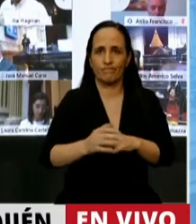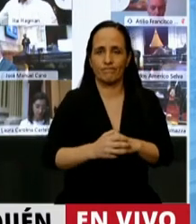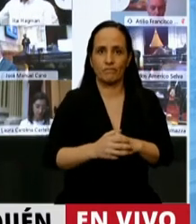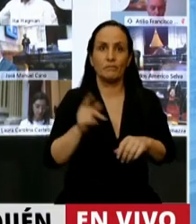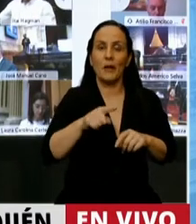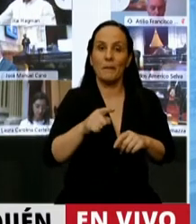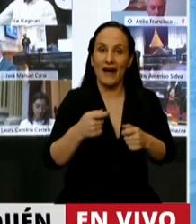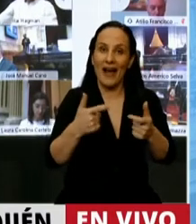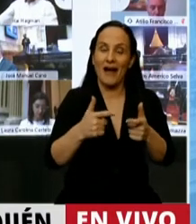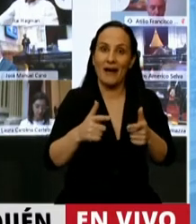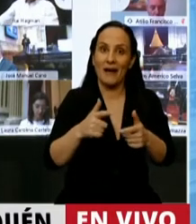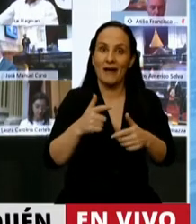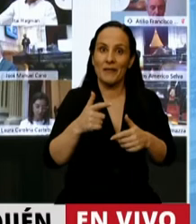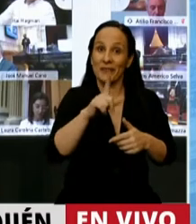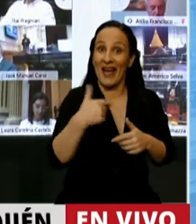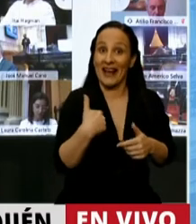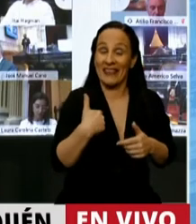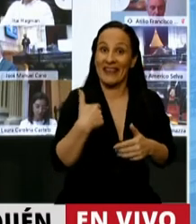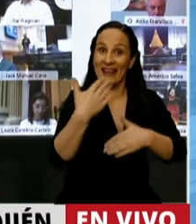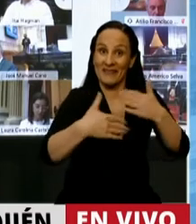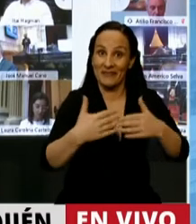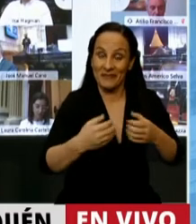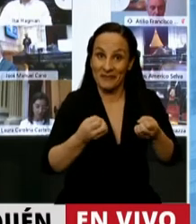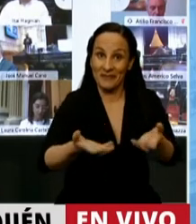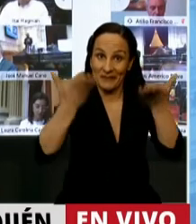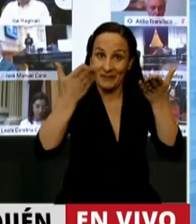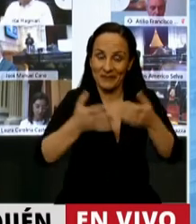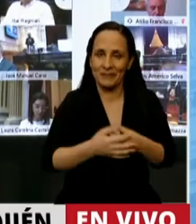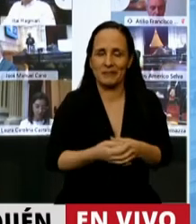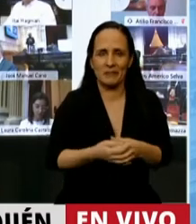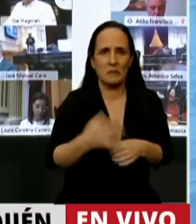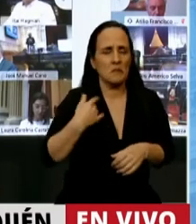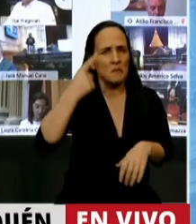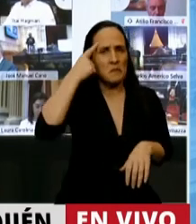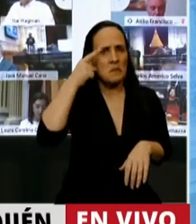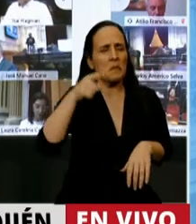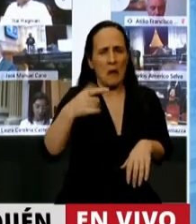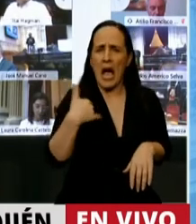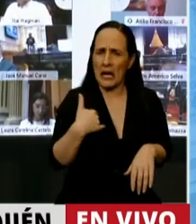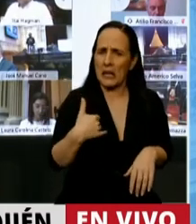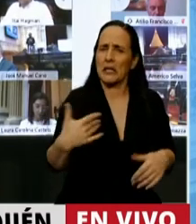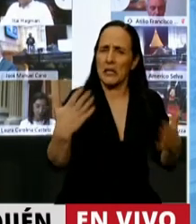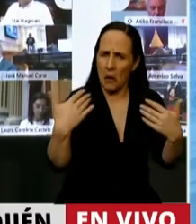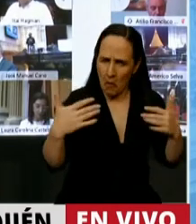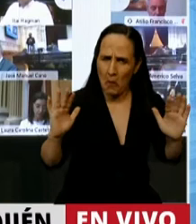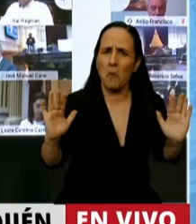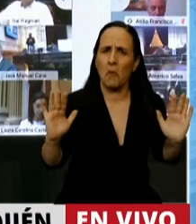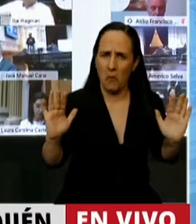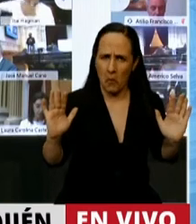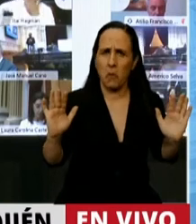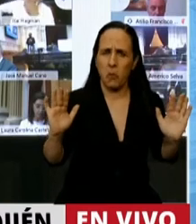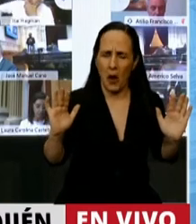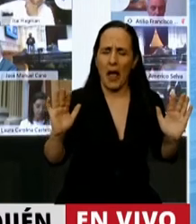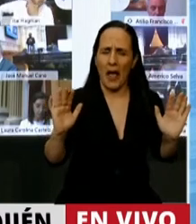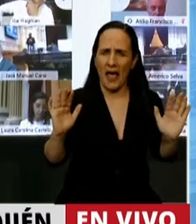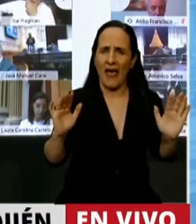nuestro país. Tengo la fe y la certeza que los argentinos seremos capaces de imitar el espíritu, la nobleza